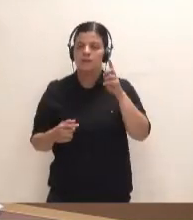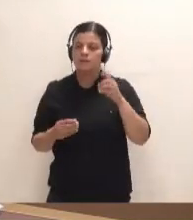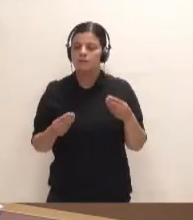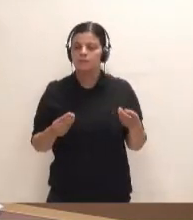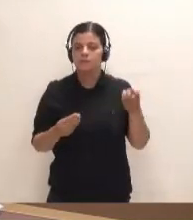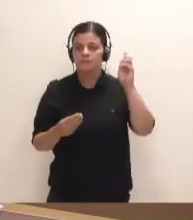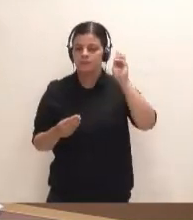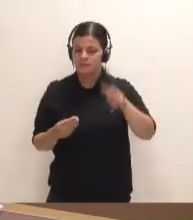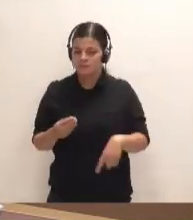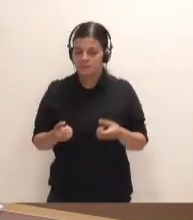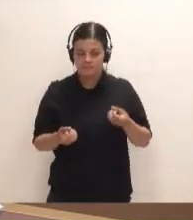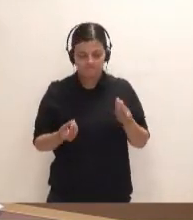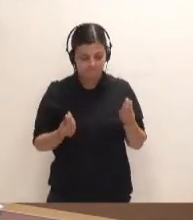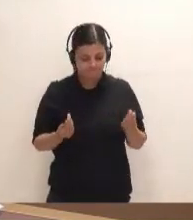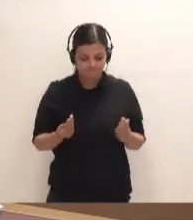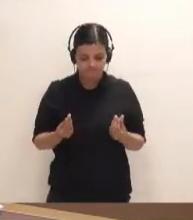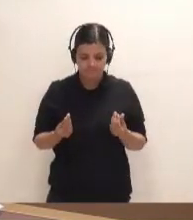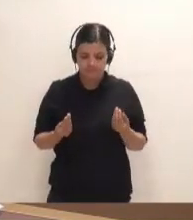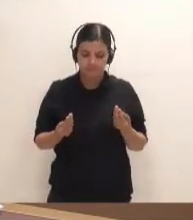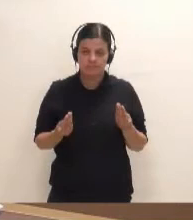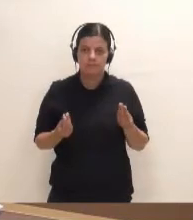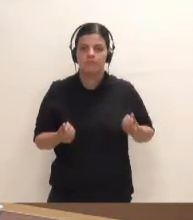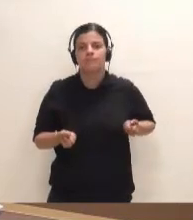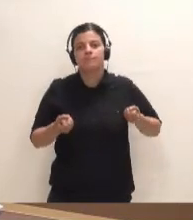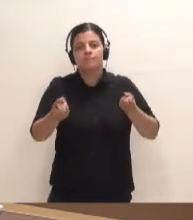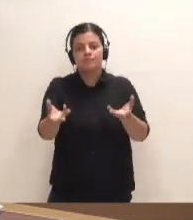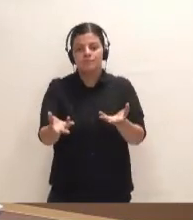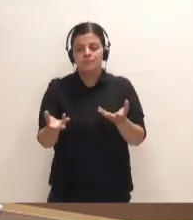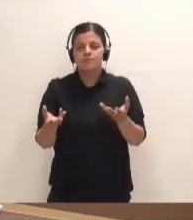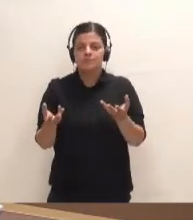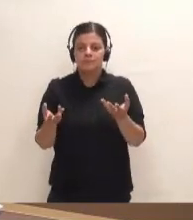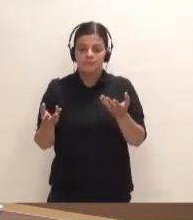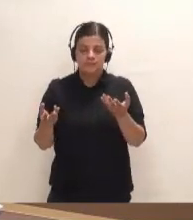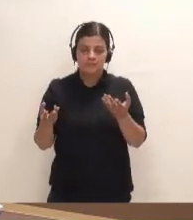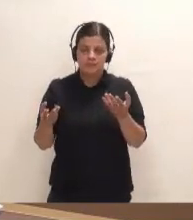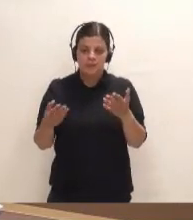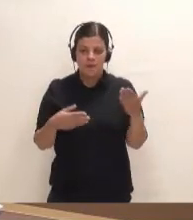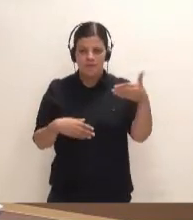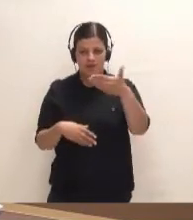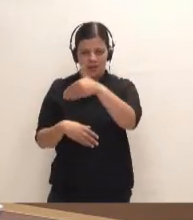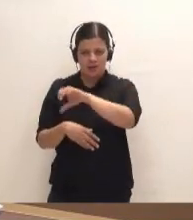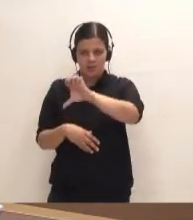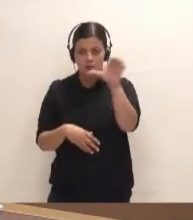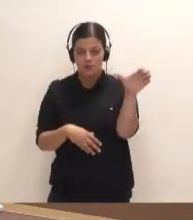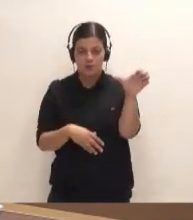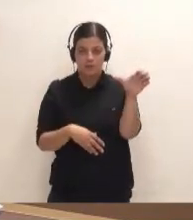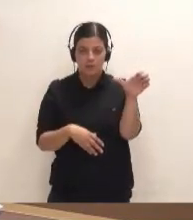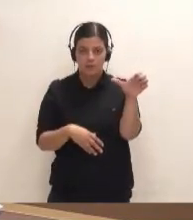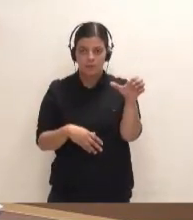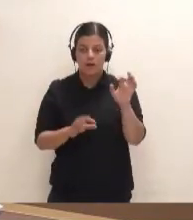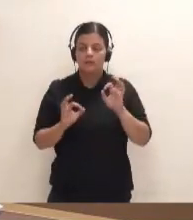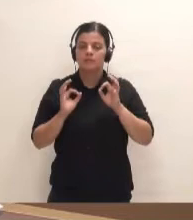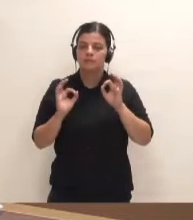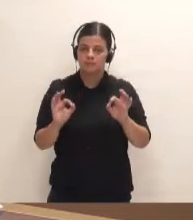que se ha producido de patrimonio de ballenas de Europa por parte de la Alianza Mundial de